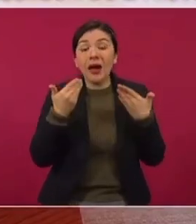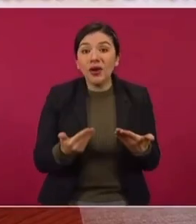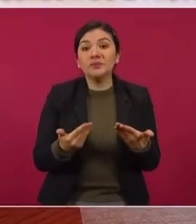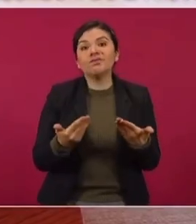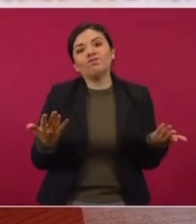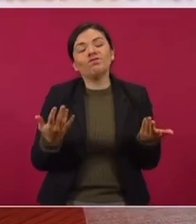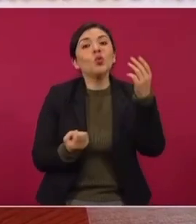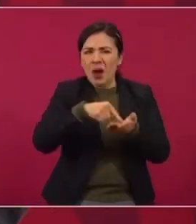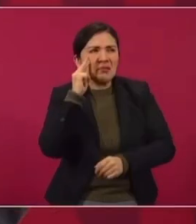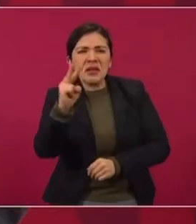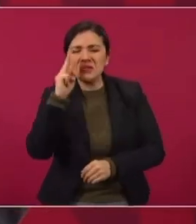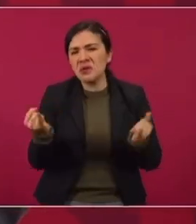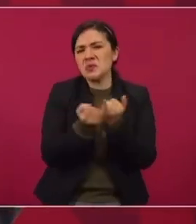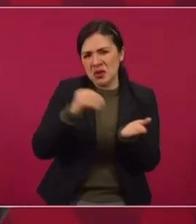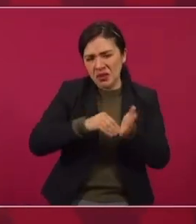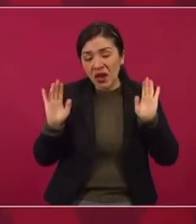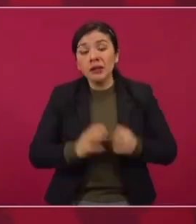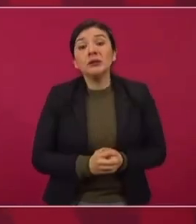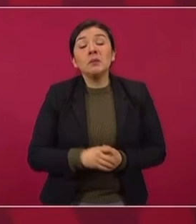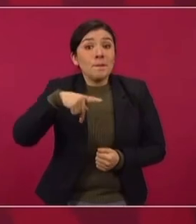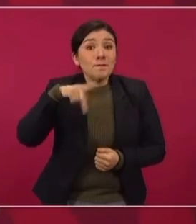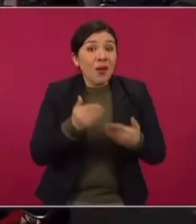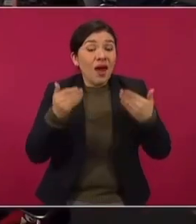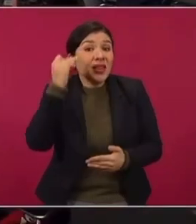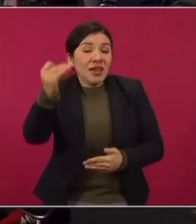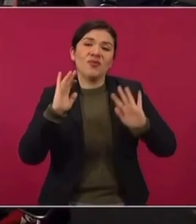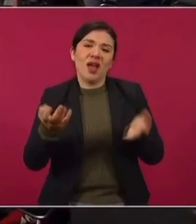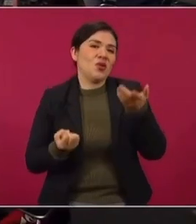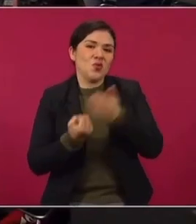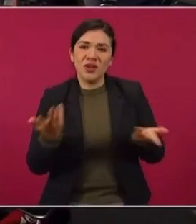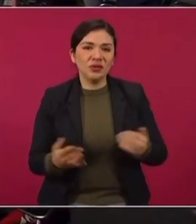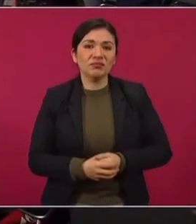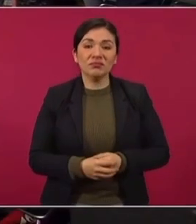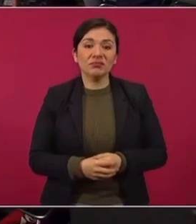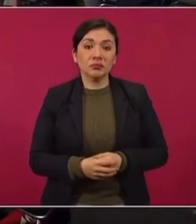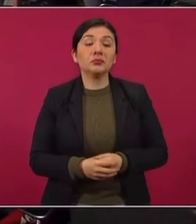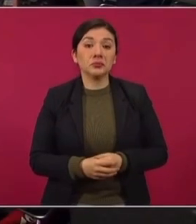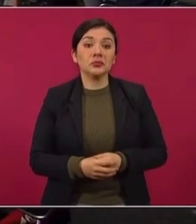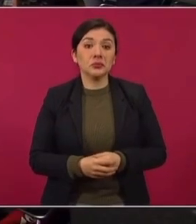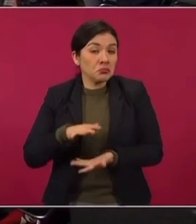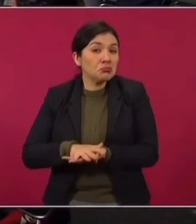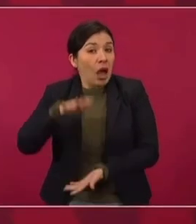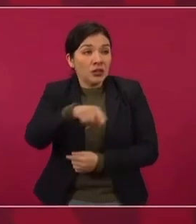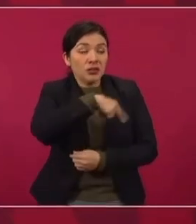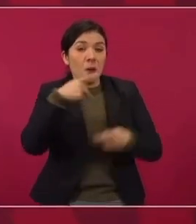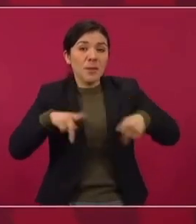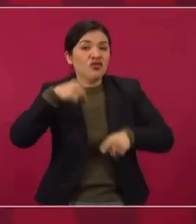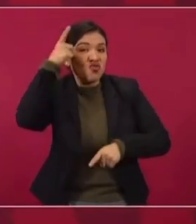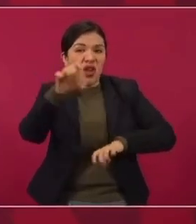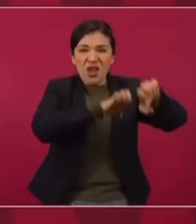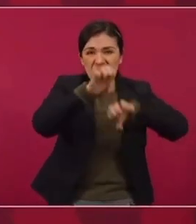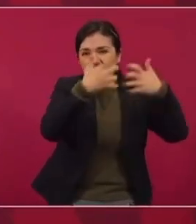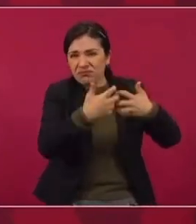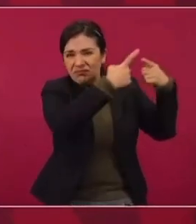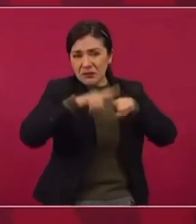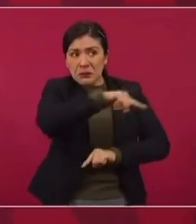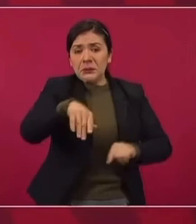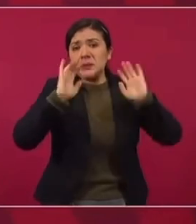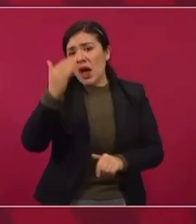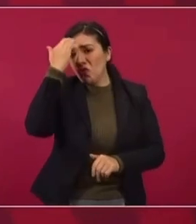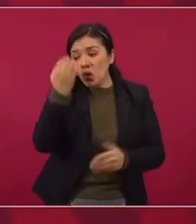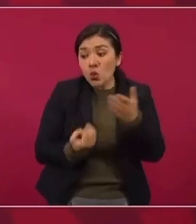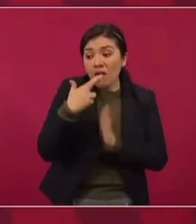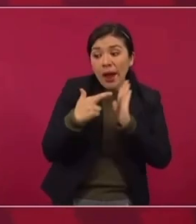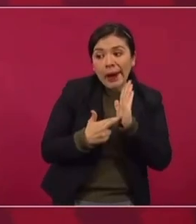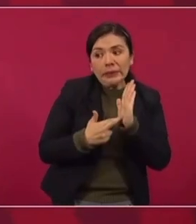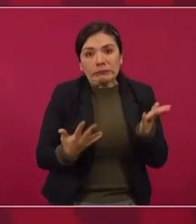son nuevas reglas. Pero ya estamos en una etapa nueva. La mayoría de los empresarios, de los inversionistas ya saben cuáles son